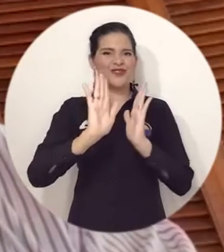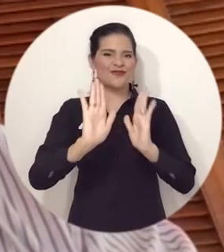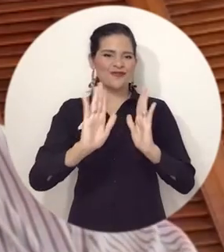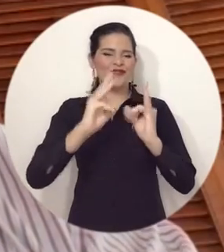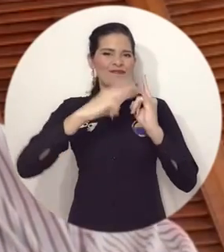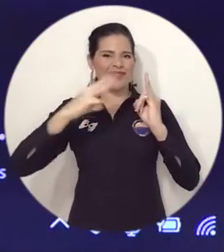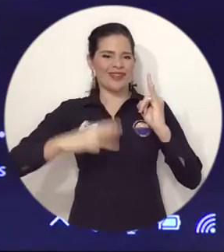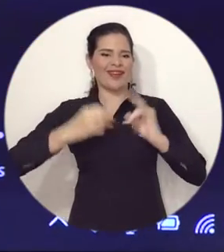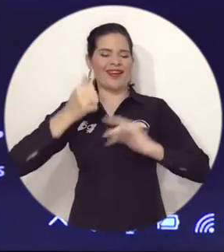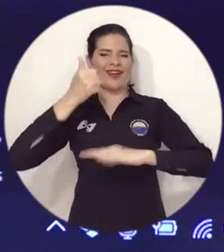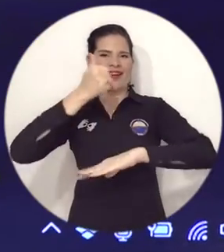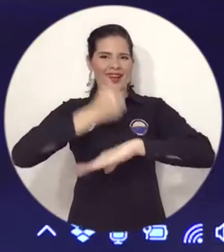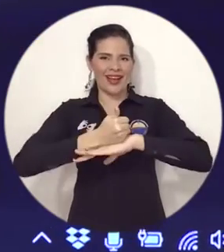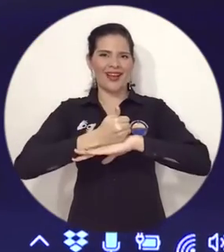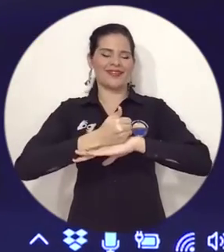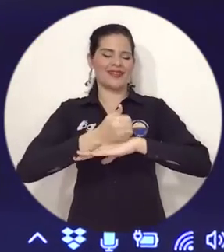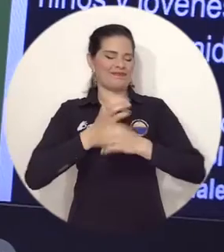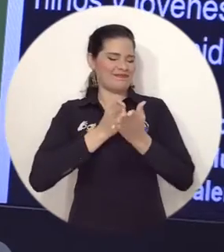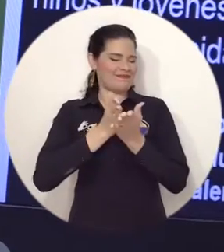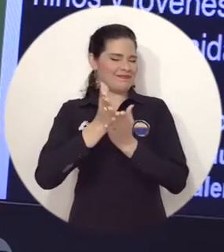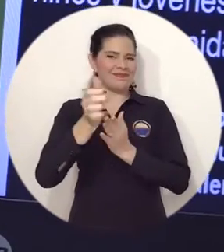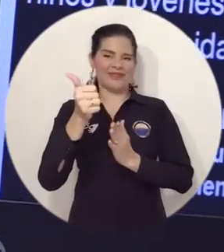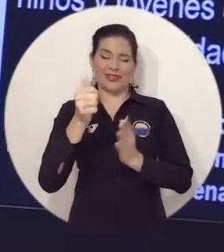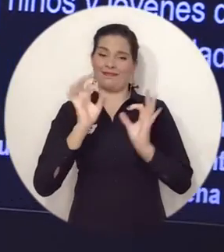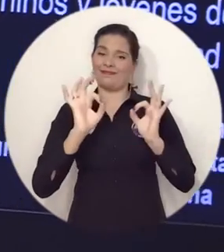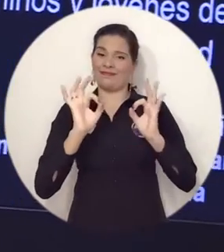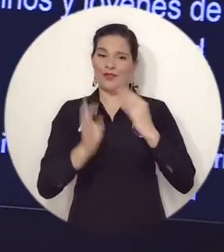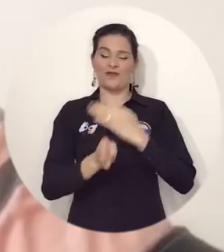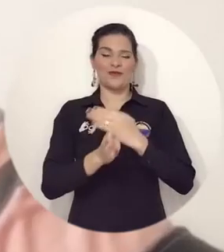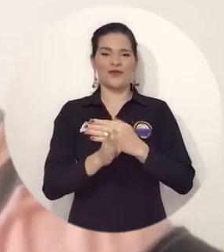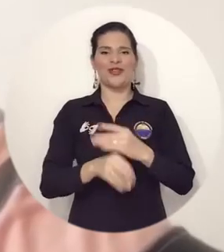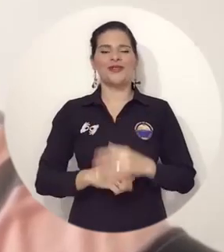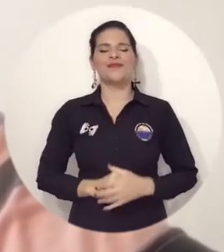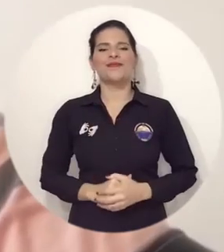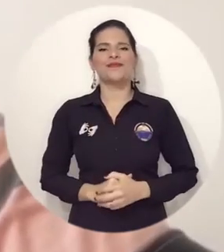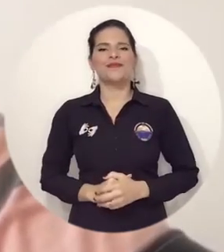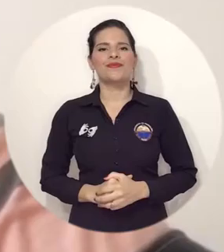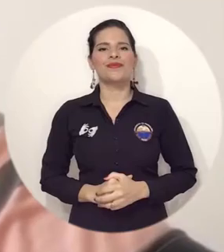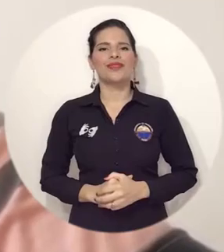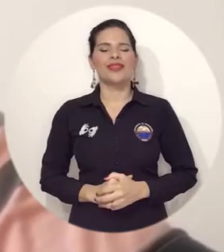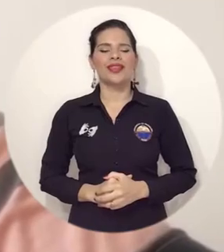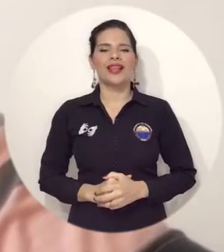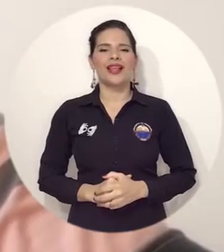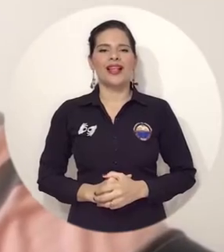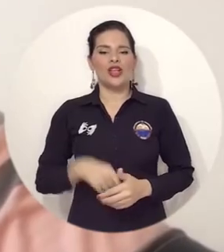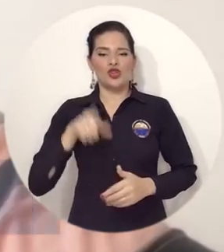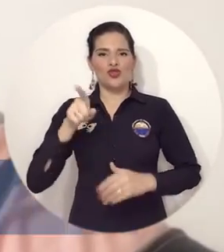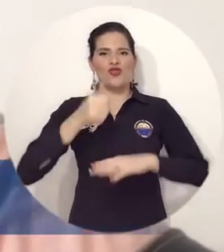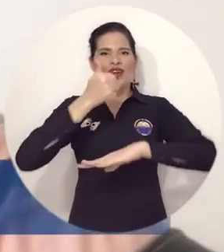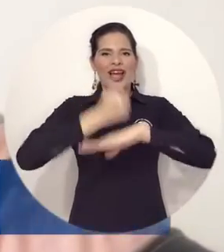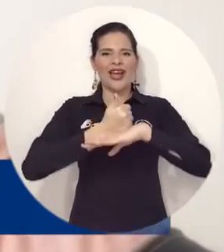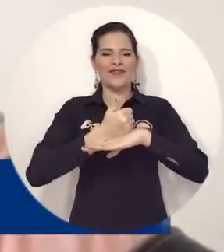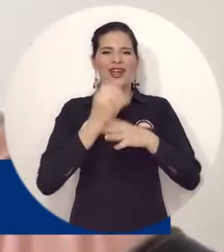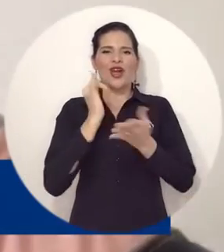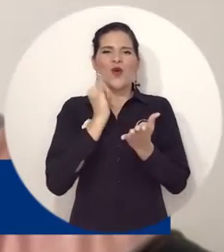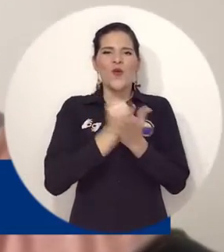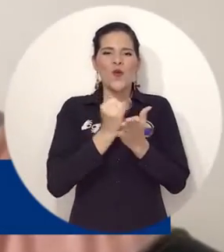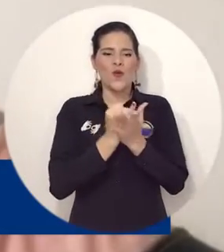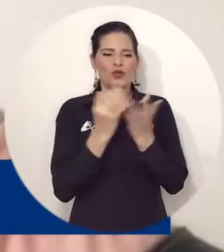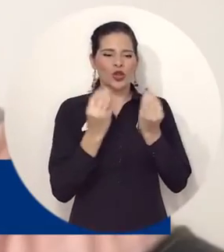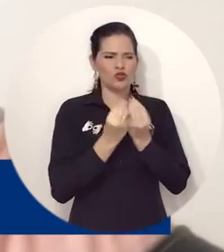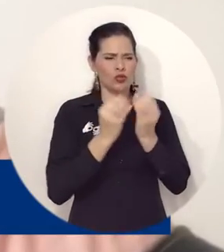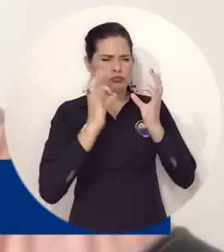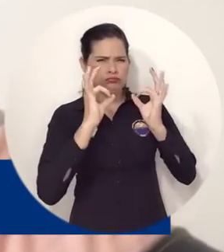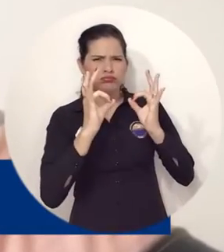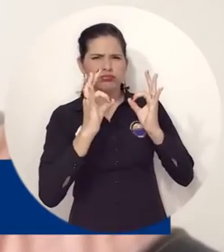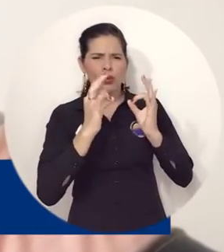se están planteando de cara al futuro. Se presentó por parte del presidente del Comité de Garantía de Consulta un informe